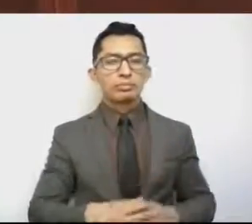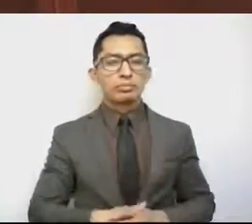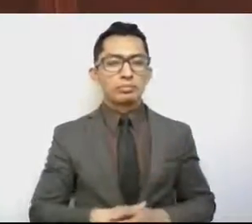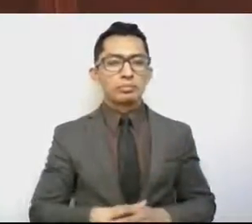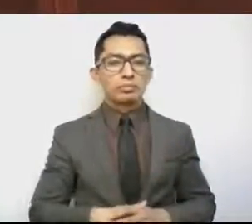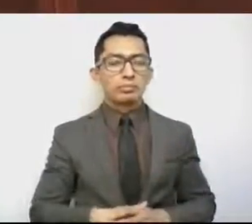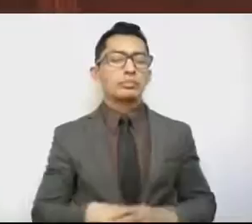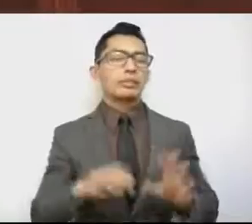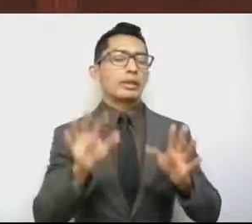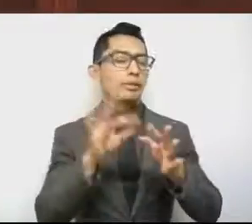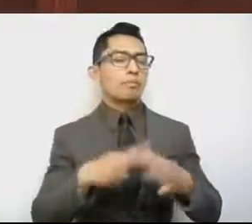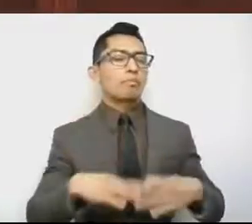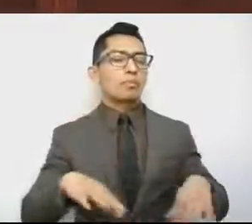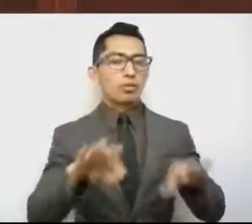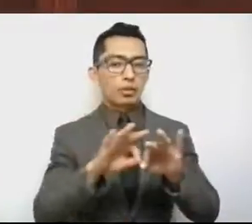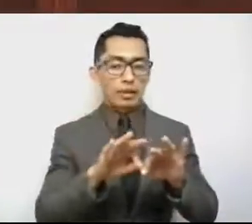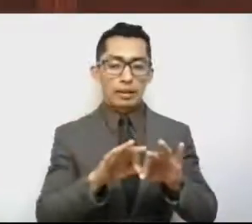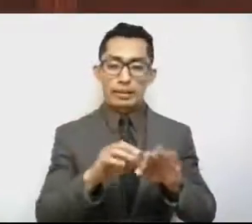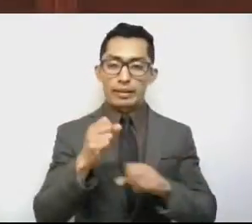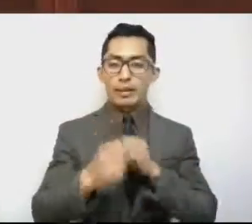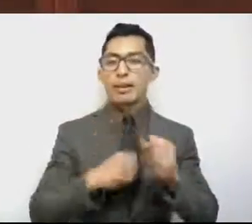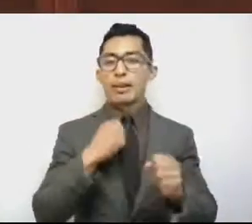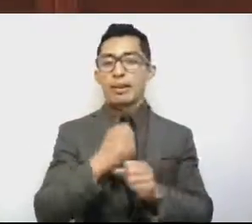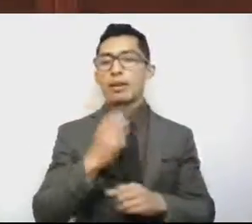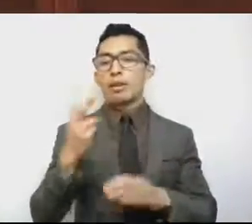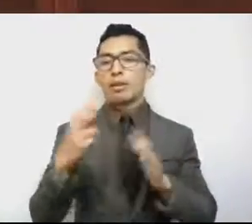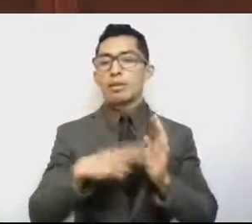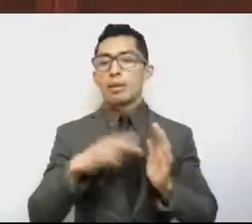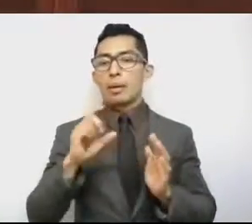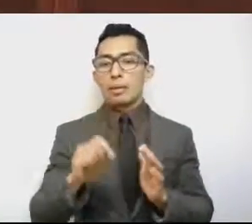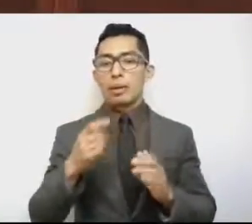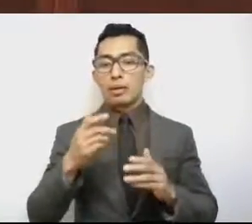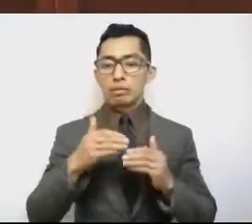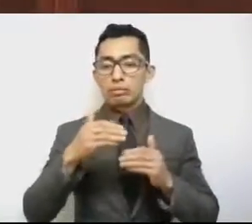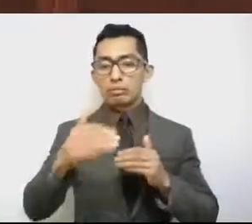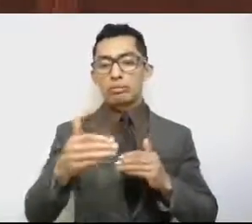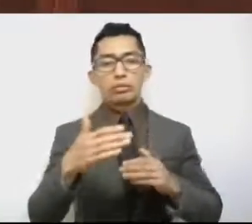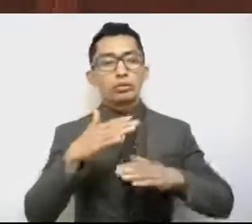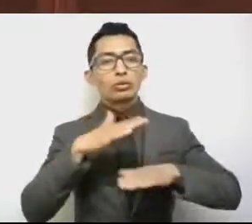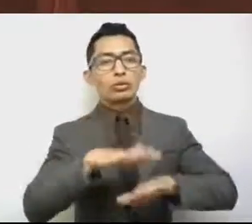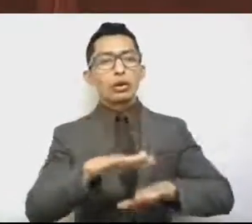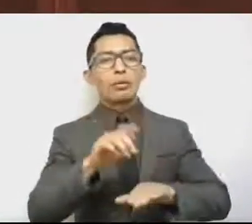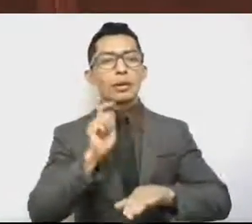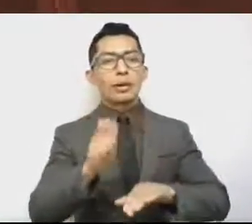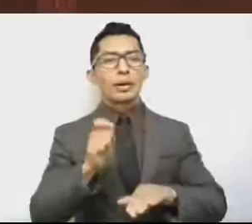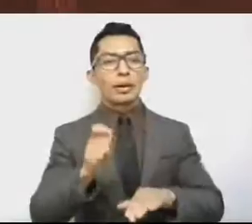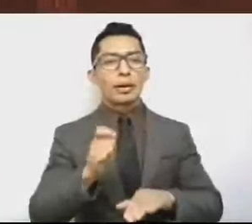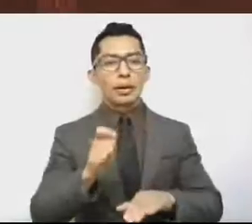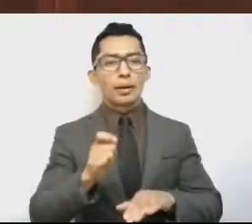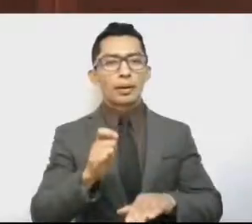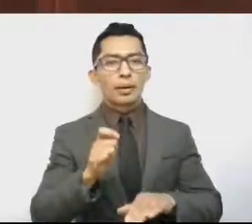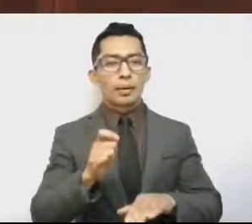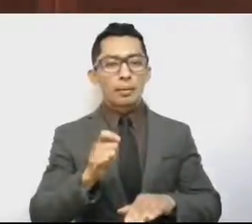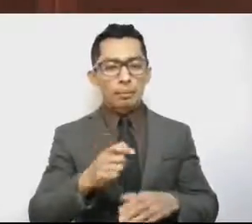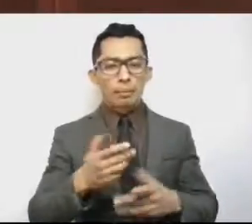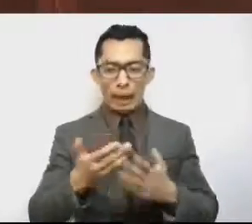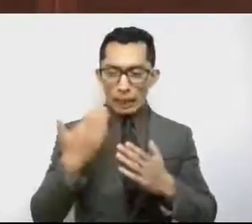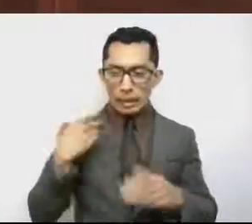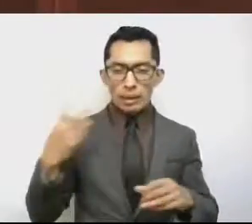fundamentales en este año respecto a lo que ha sucedido.